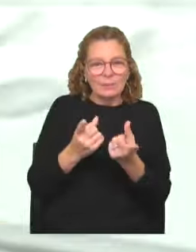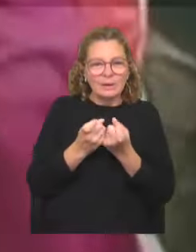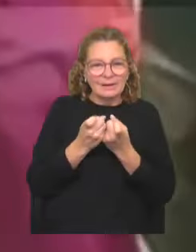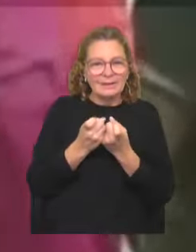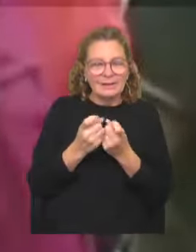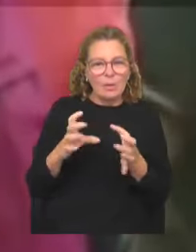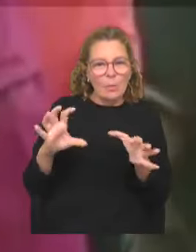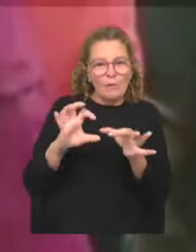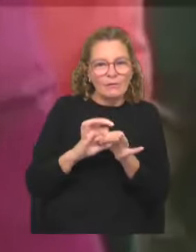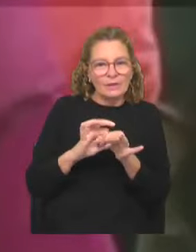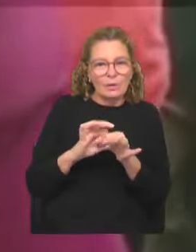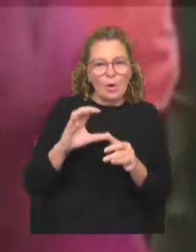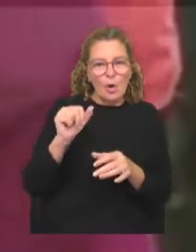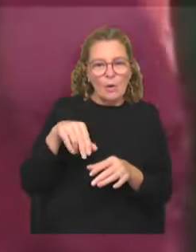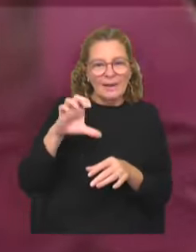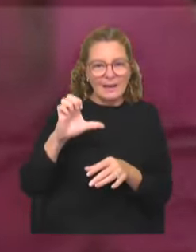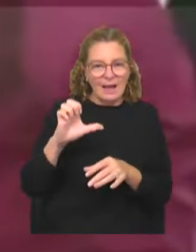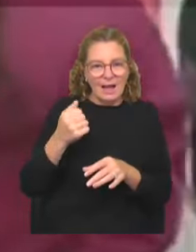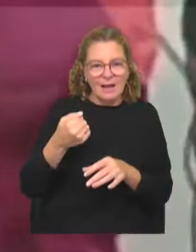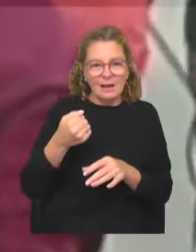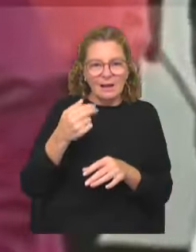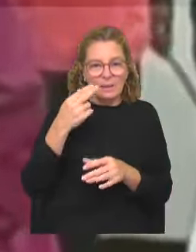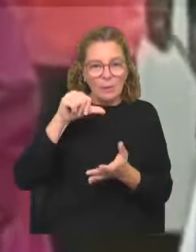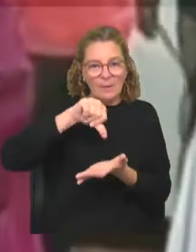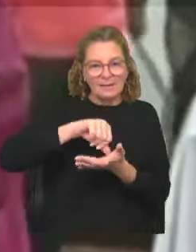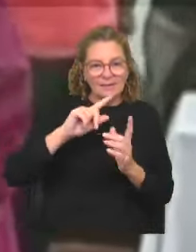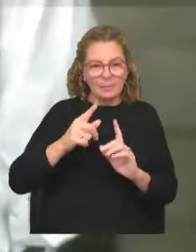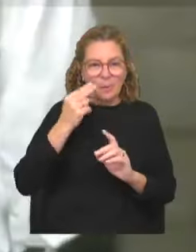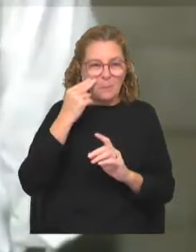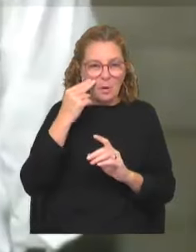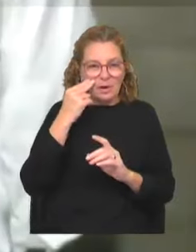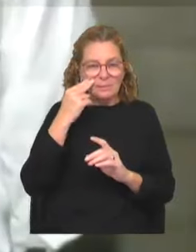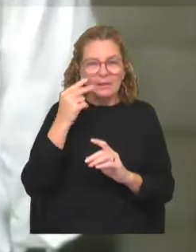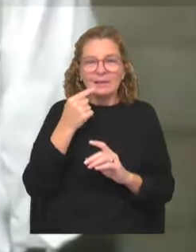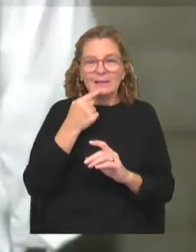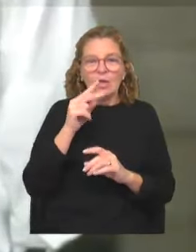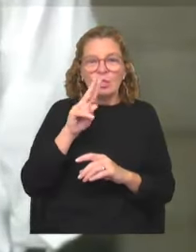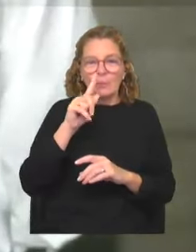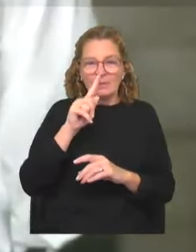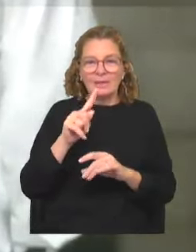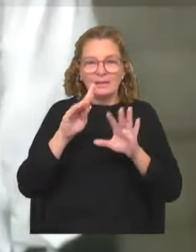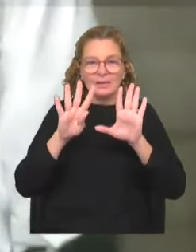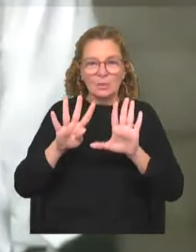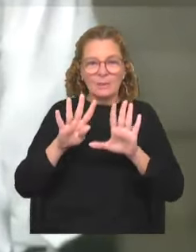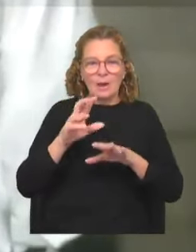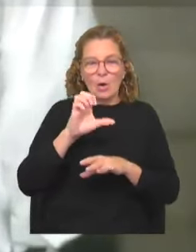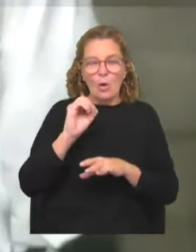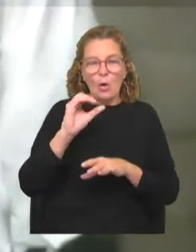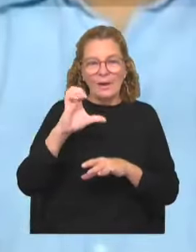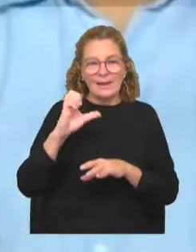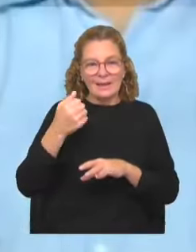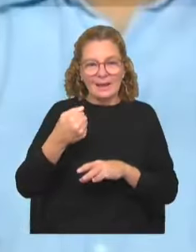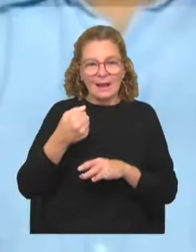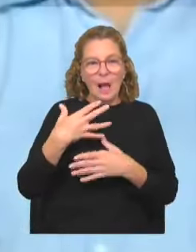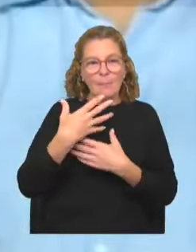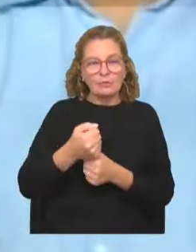en el vínculo de Venezuela con la OEA y buena parte de los países que la integran. A tal punto que en 2019 la OEA auspició la proclamación de